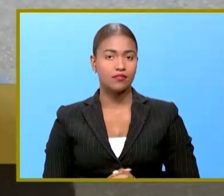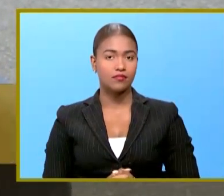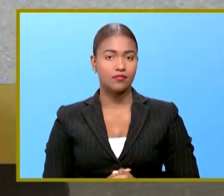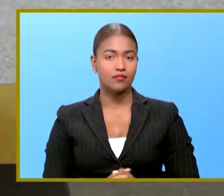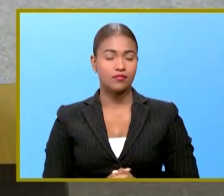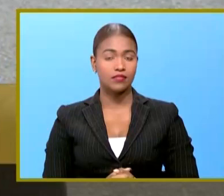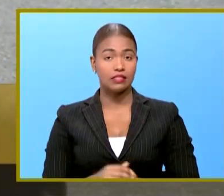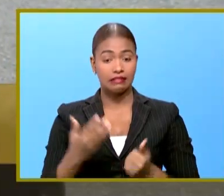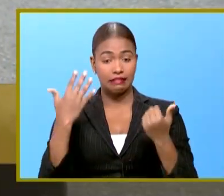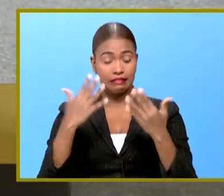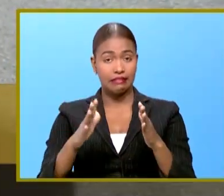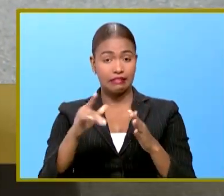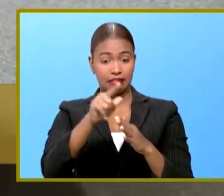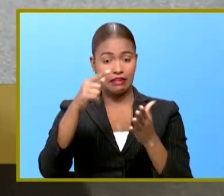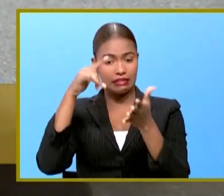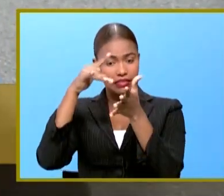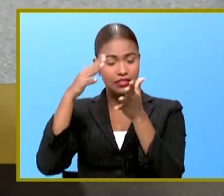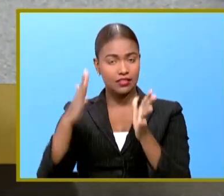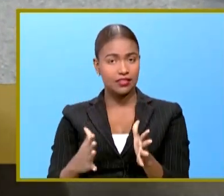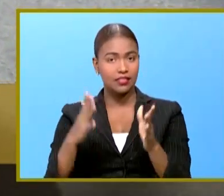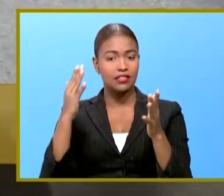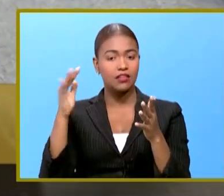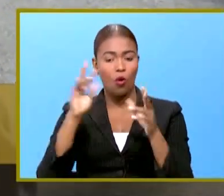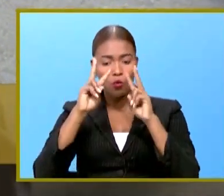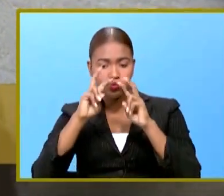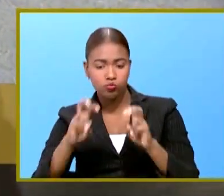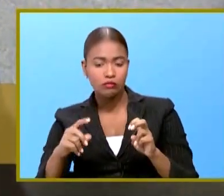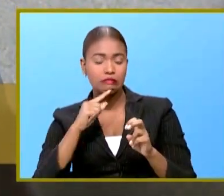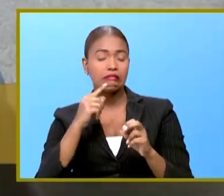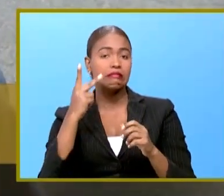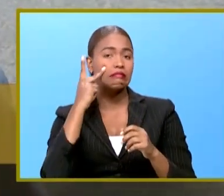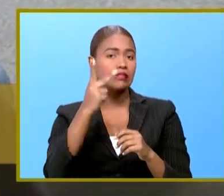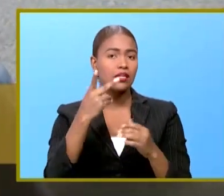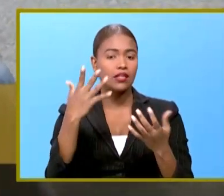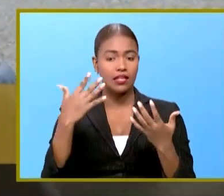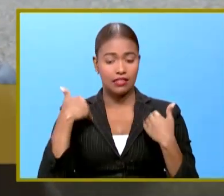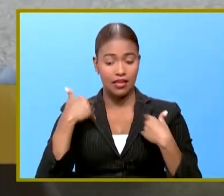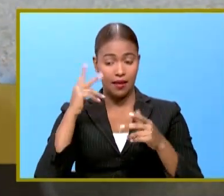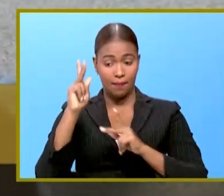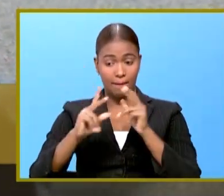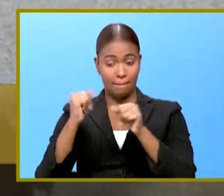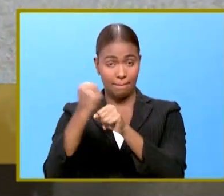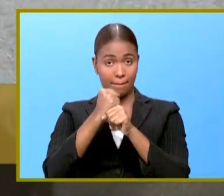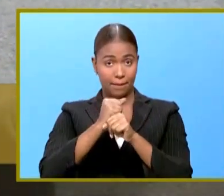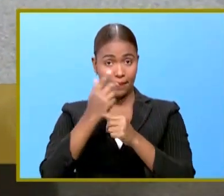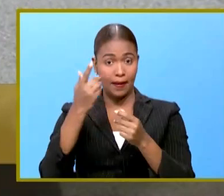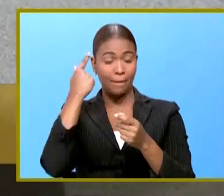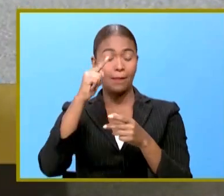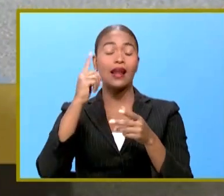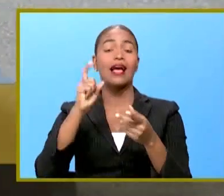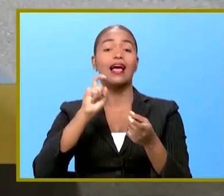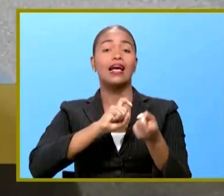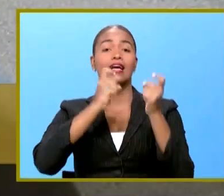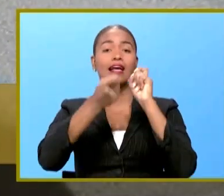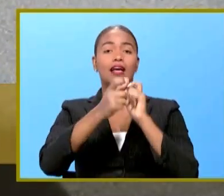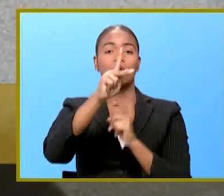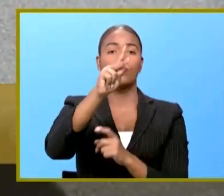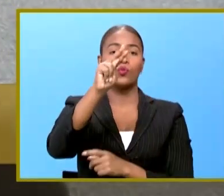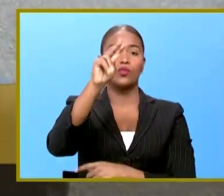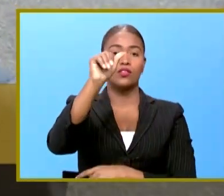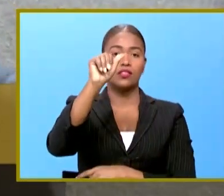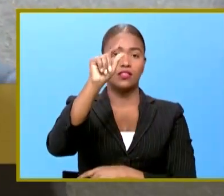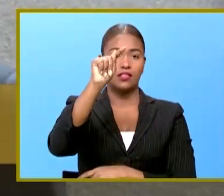preliminar ya se está estudiando y sale relativamente barato y habría aportes internacionales para transformar a Punta Catalina en